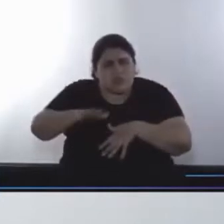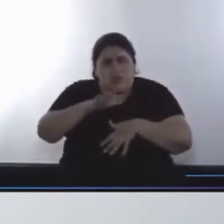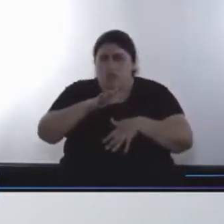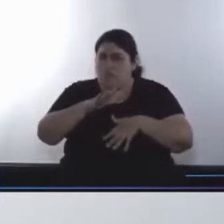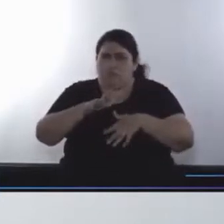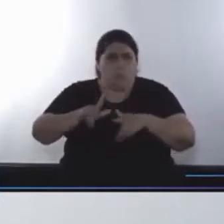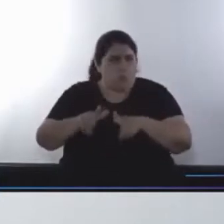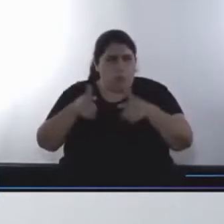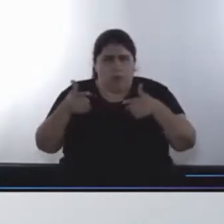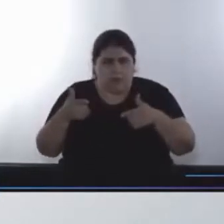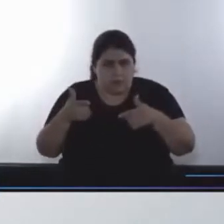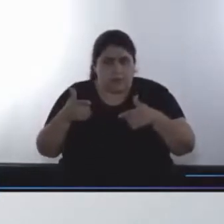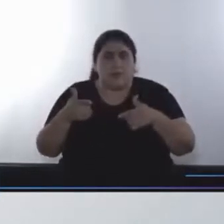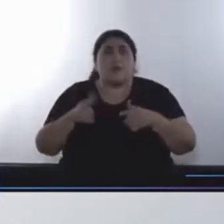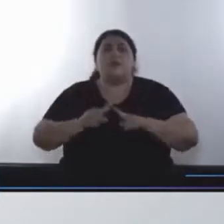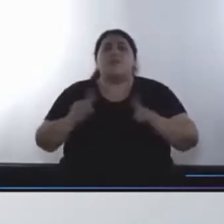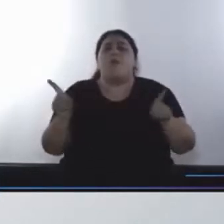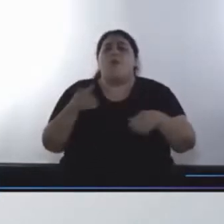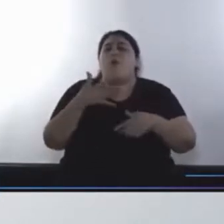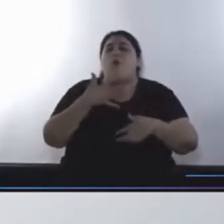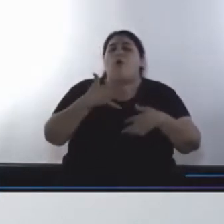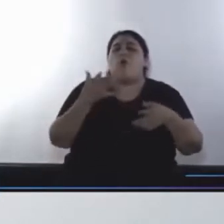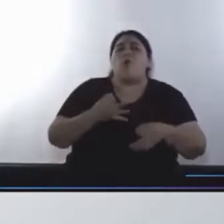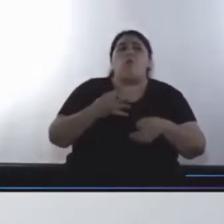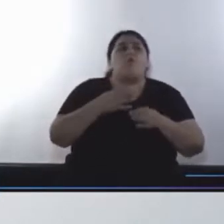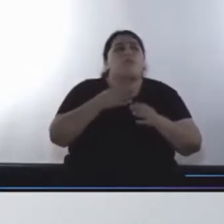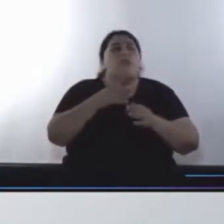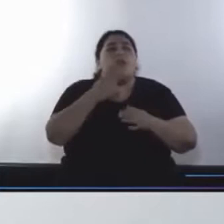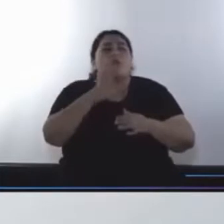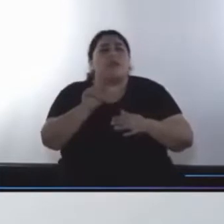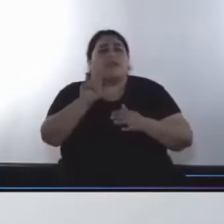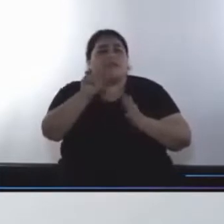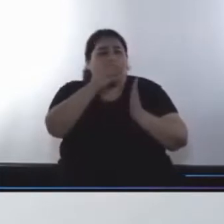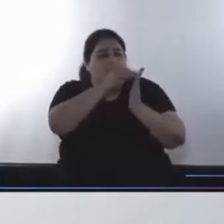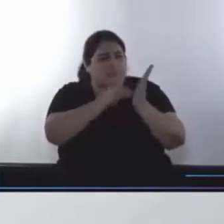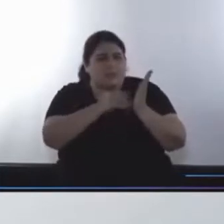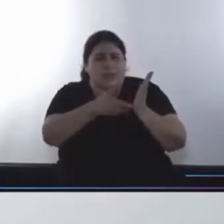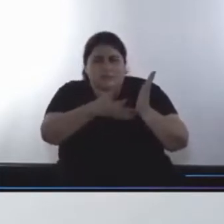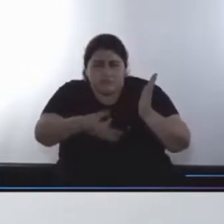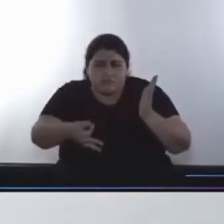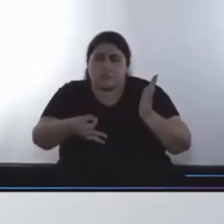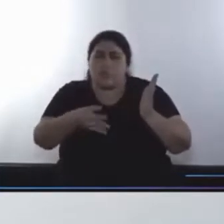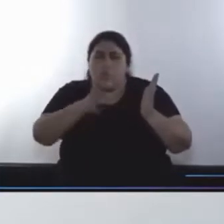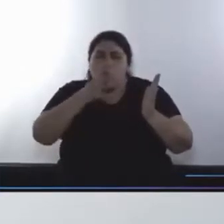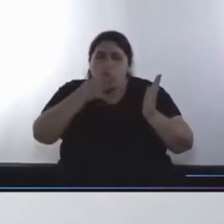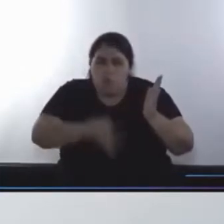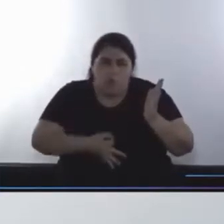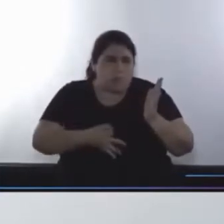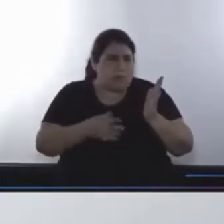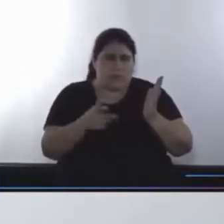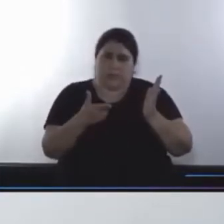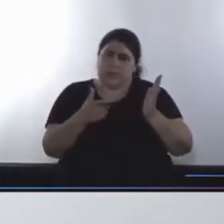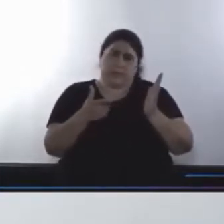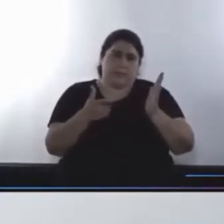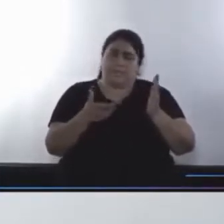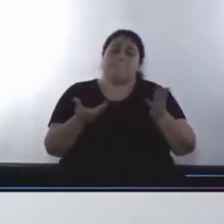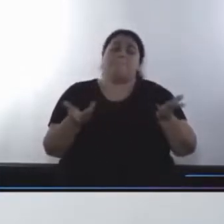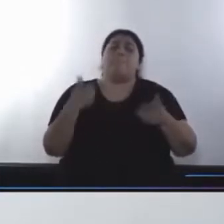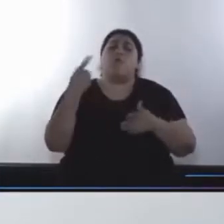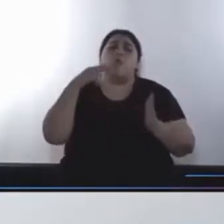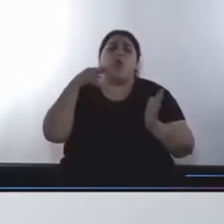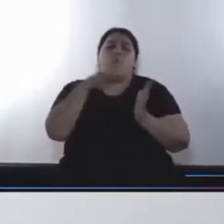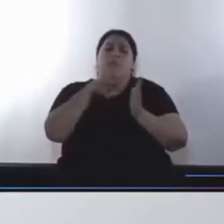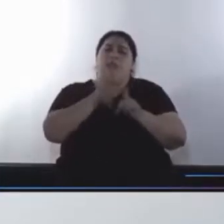por ende en el cumplimiento de la Agenda 2030. En ese sentido, una mirada